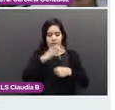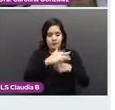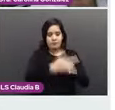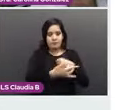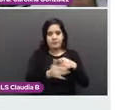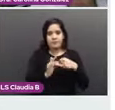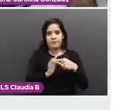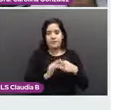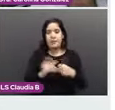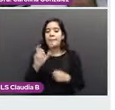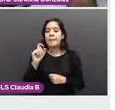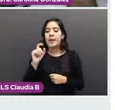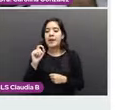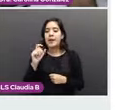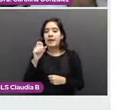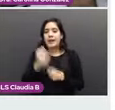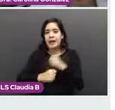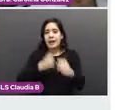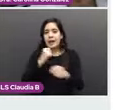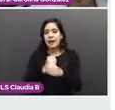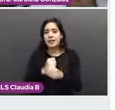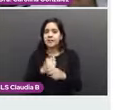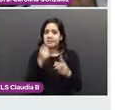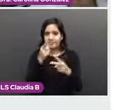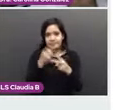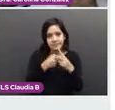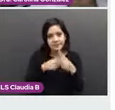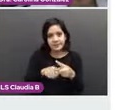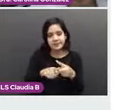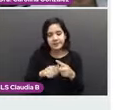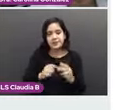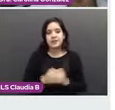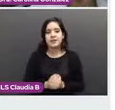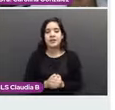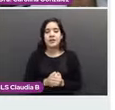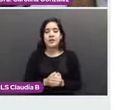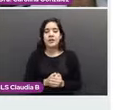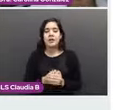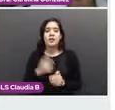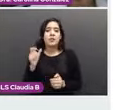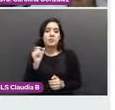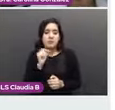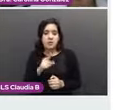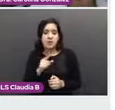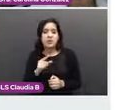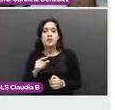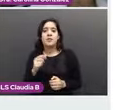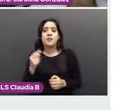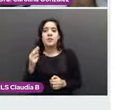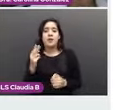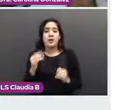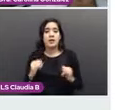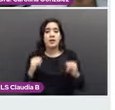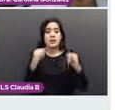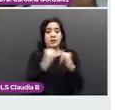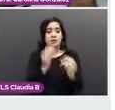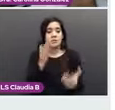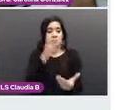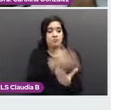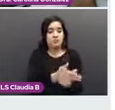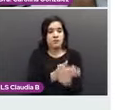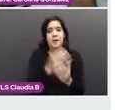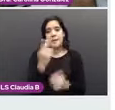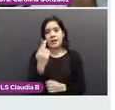menstruación, a nivel institucional, por un profesional de salud, a partir de los 25 años de forma anual.